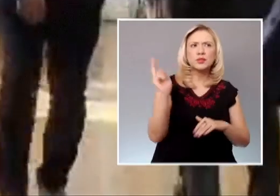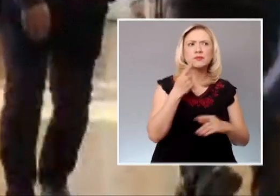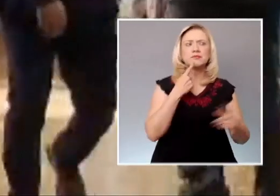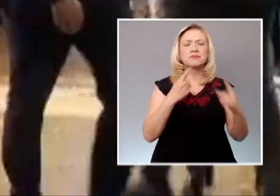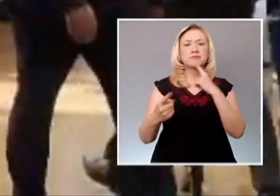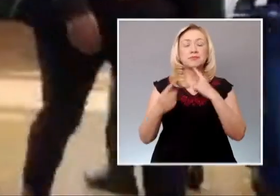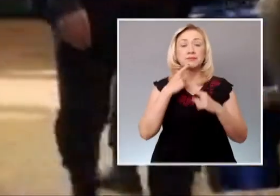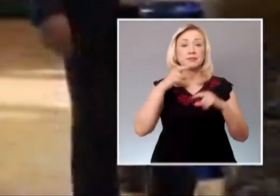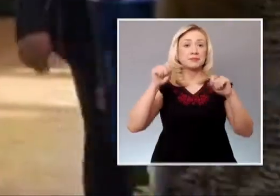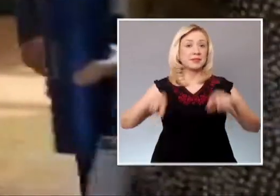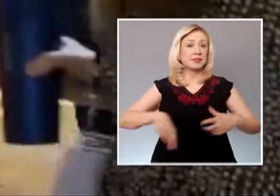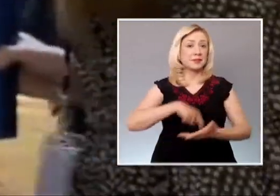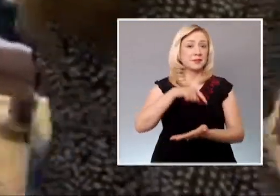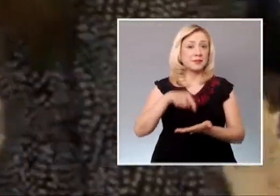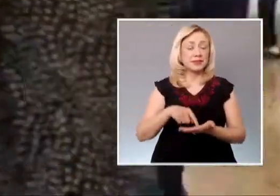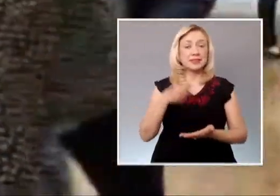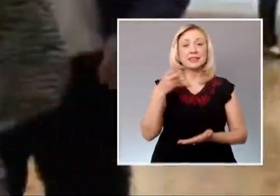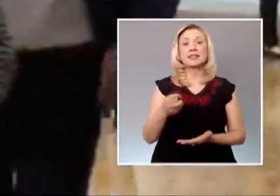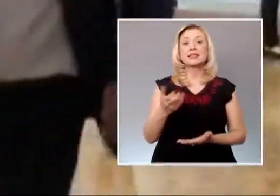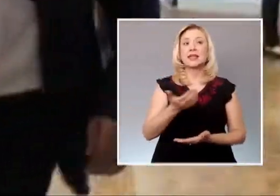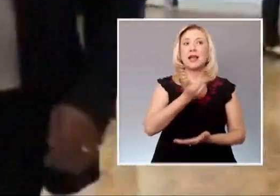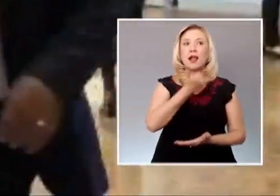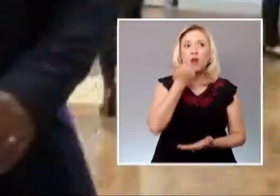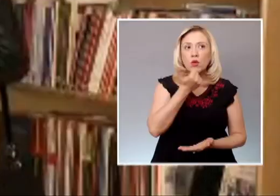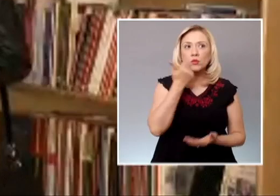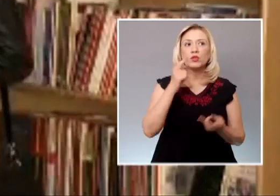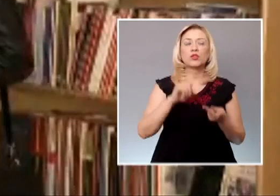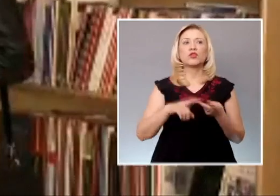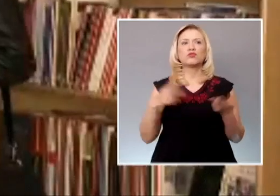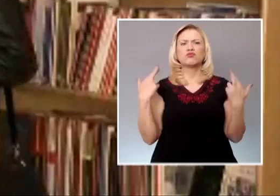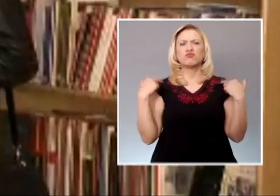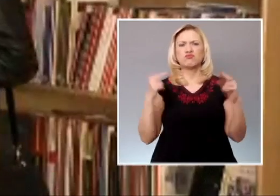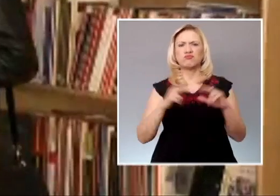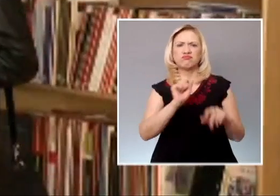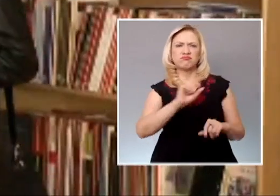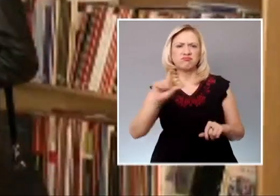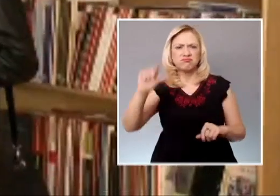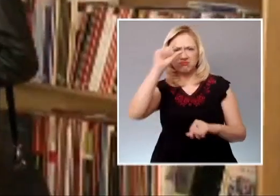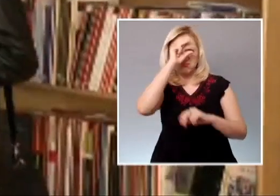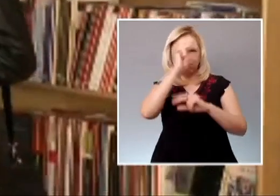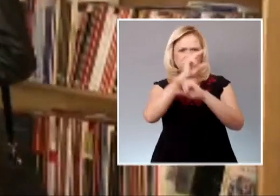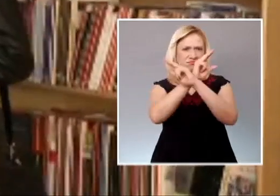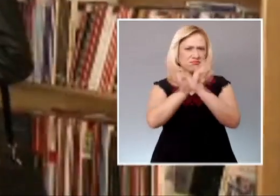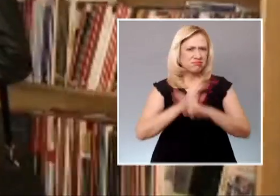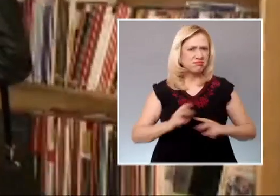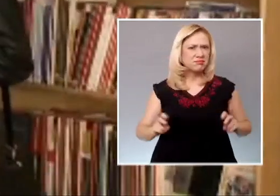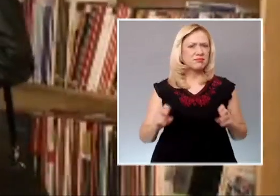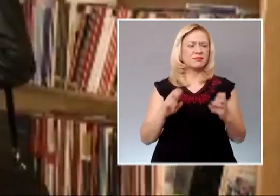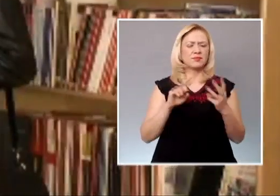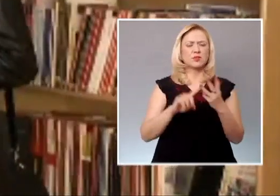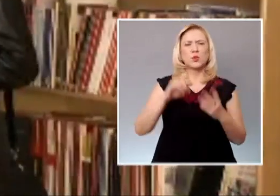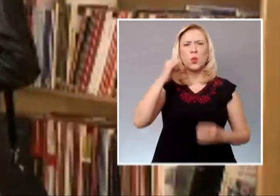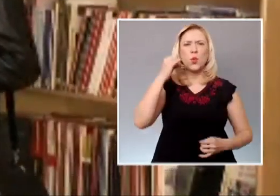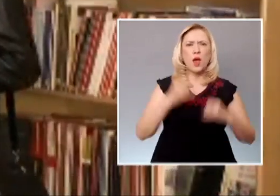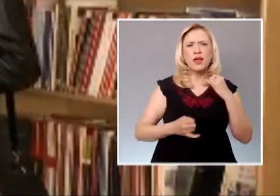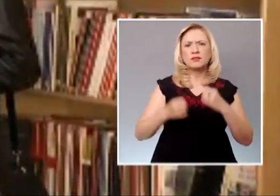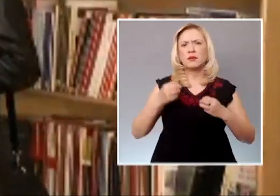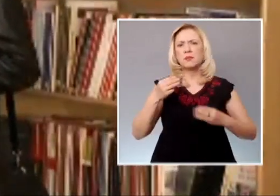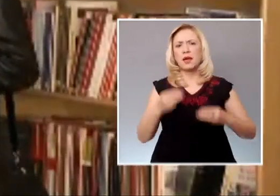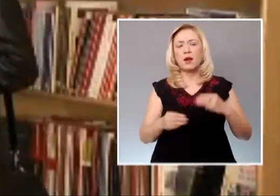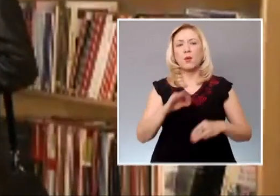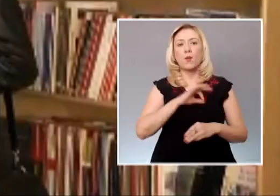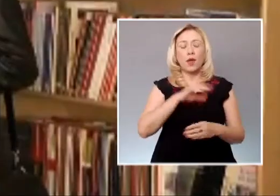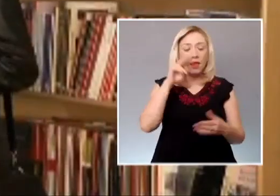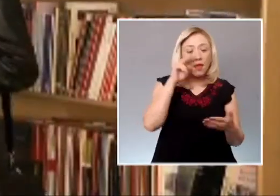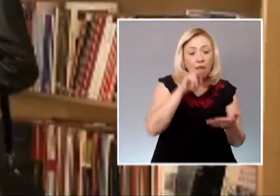Aquí estudiantes, académicos y juzgadores podrán encontrar las novedades editoriales relacionadas con todas las